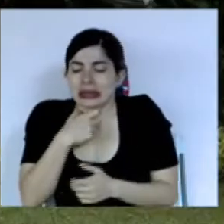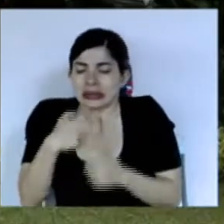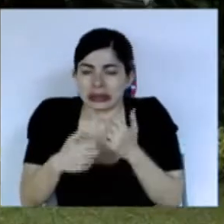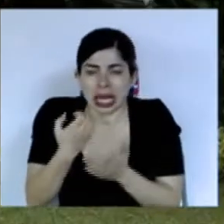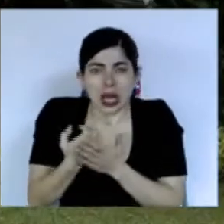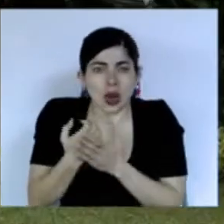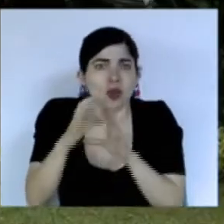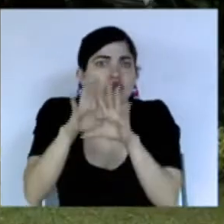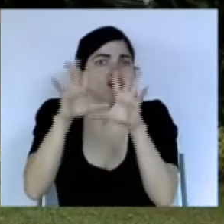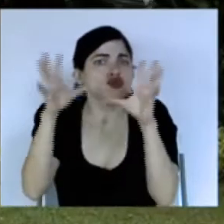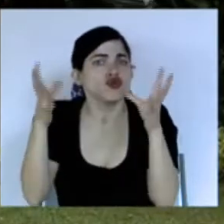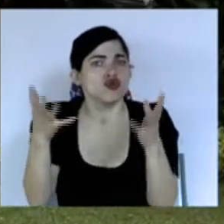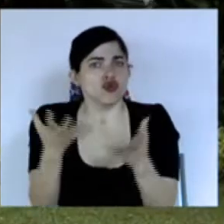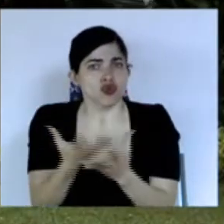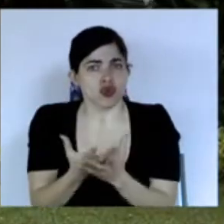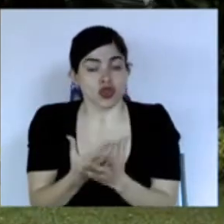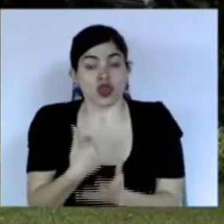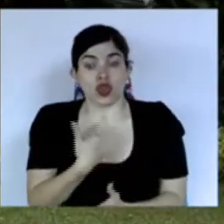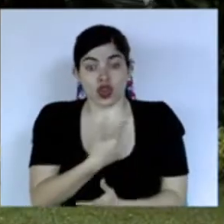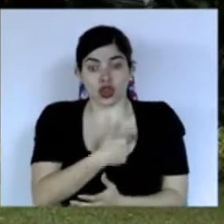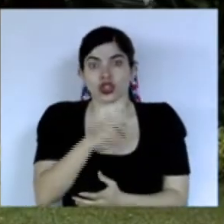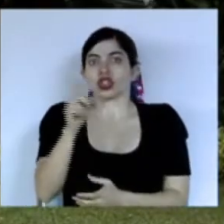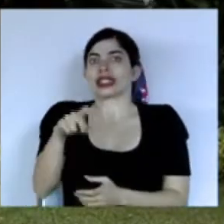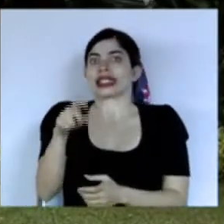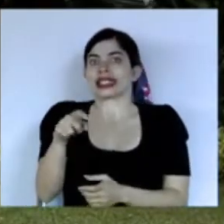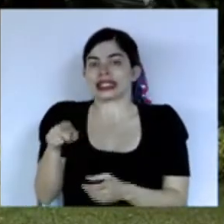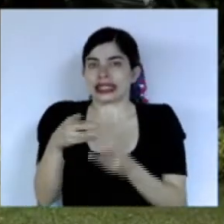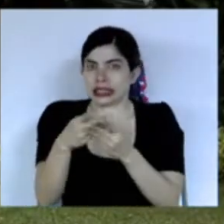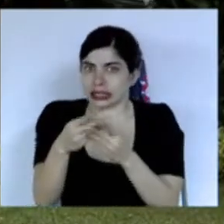que igualmente debemos superar